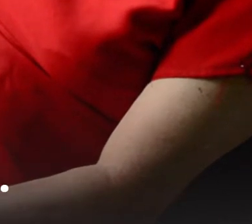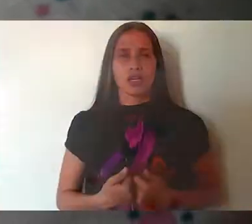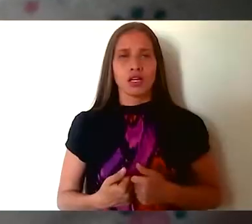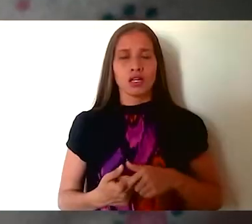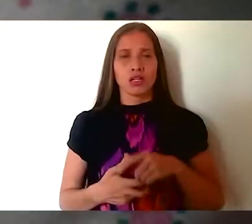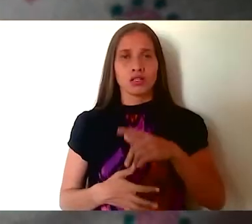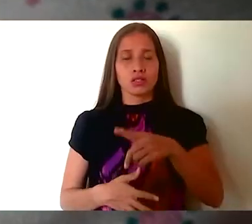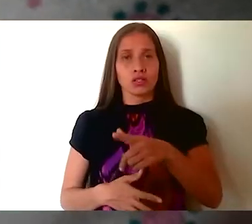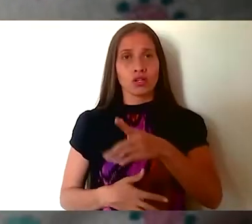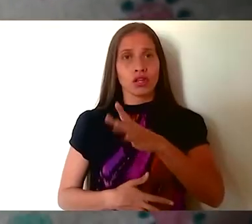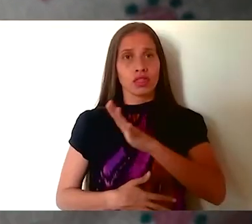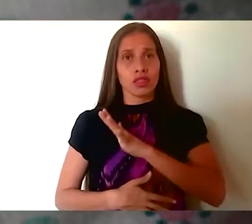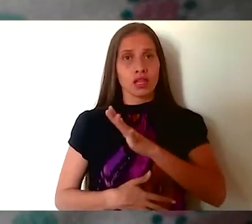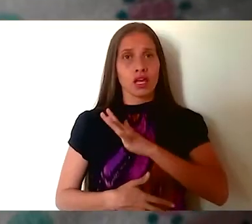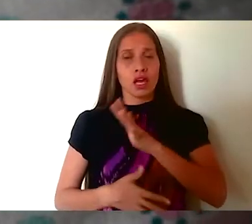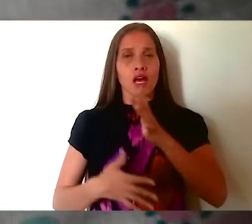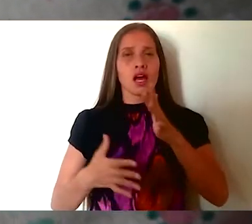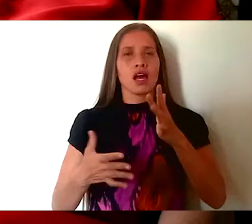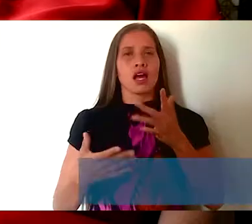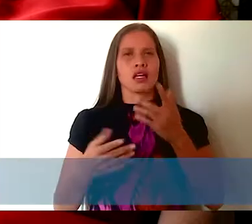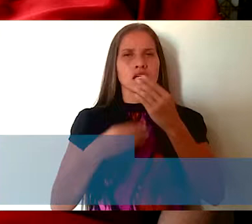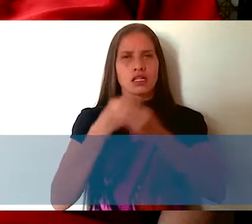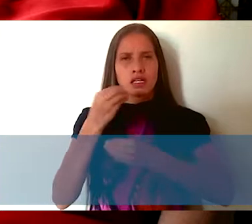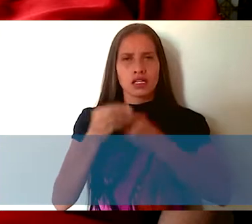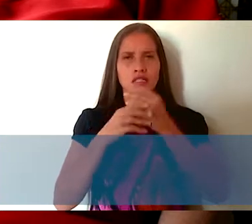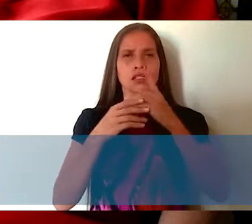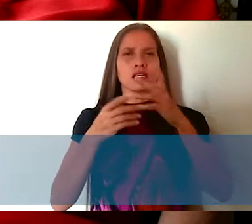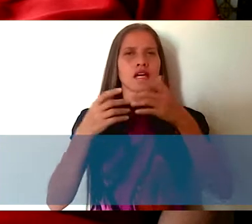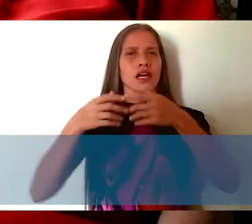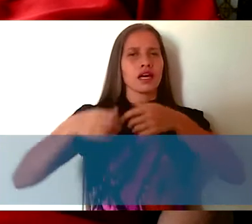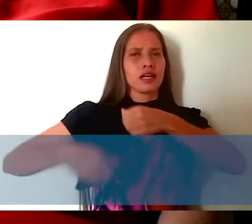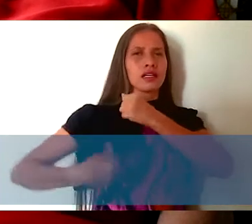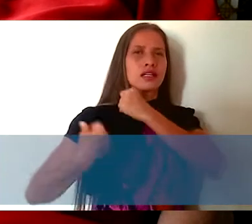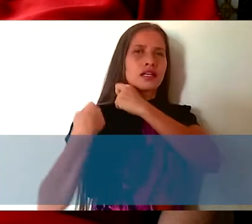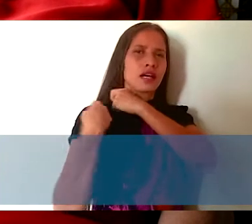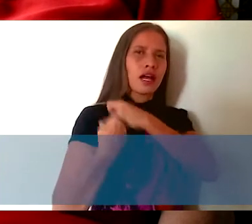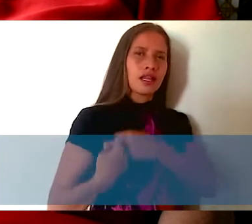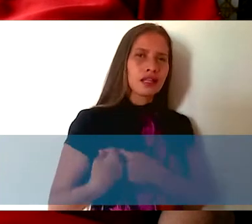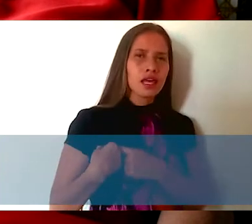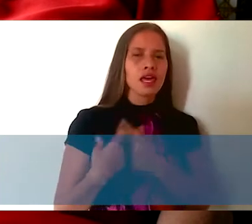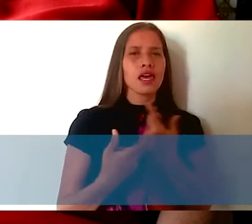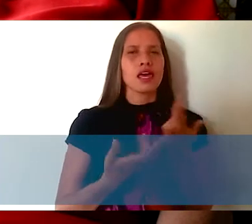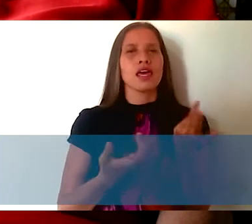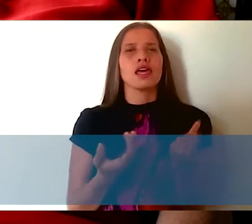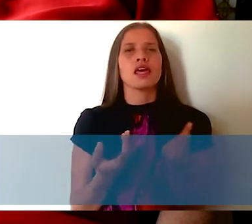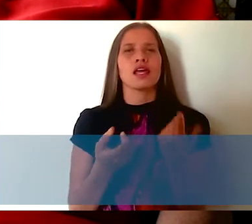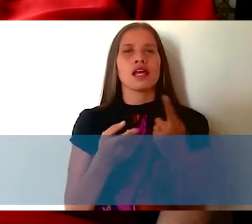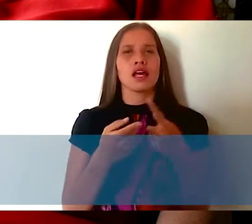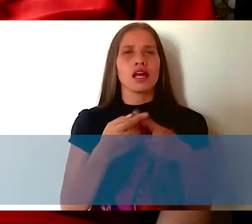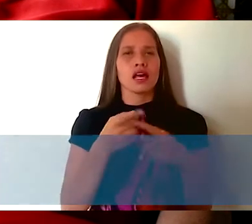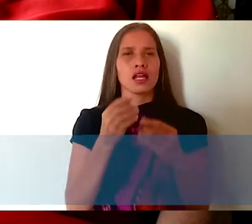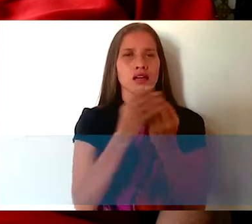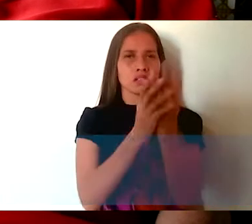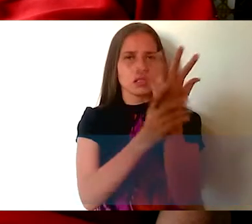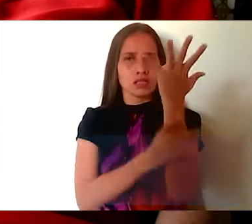Yo tejo abriguitos, carteras,